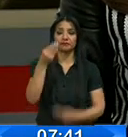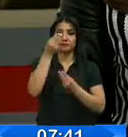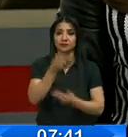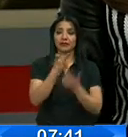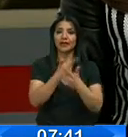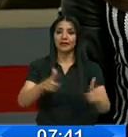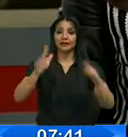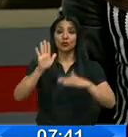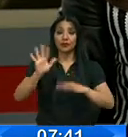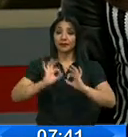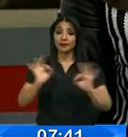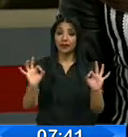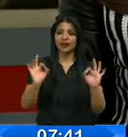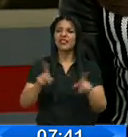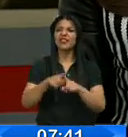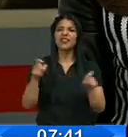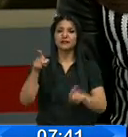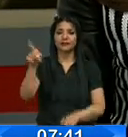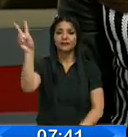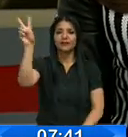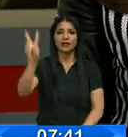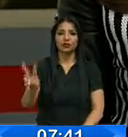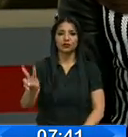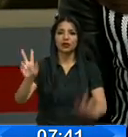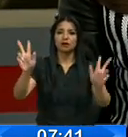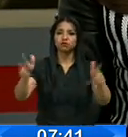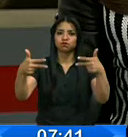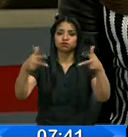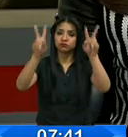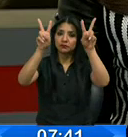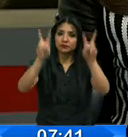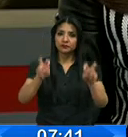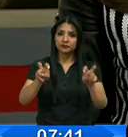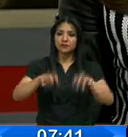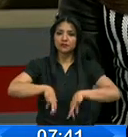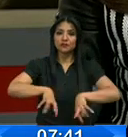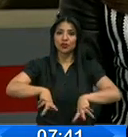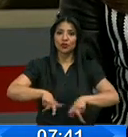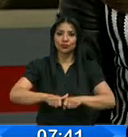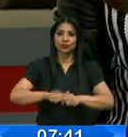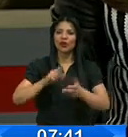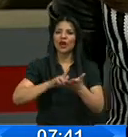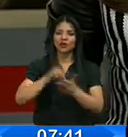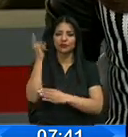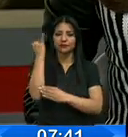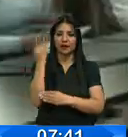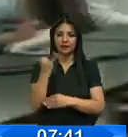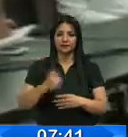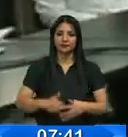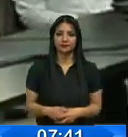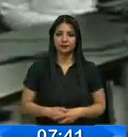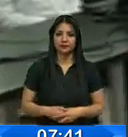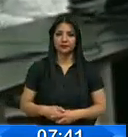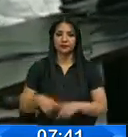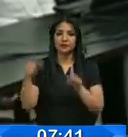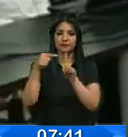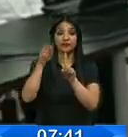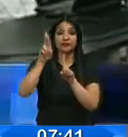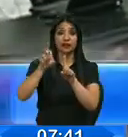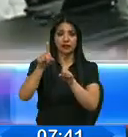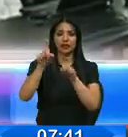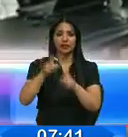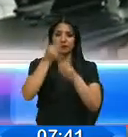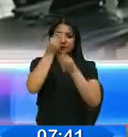libre y sin juramento desde Venezuela, esto dentro del caso denominado Arroz Verde. Vinicio Alvarado deberá hacer la